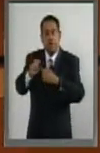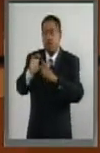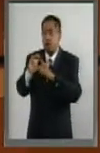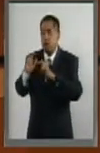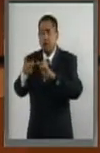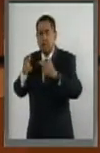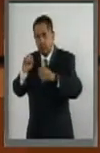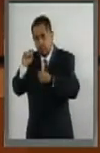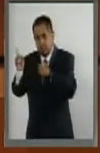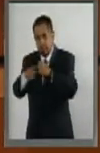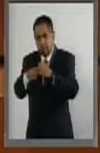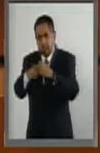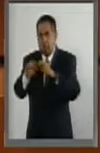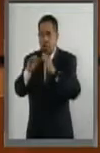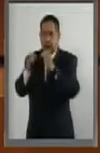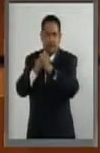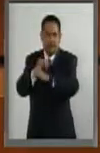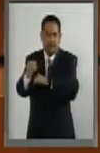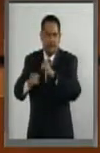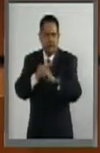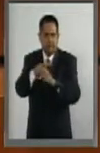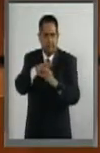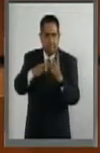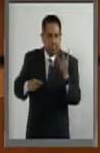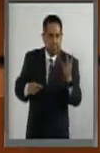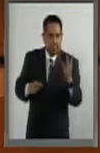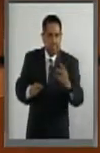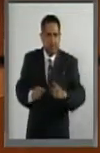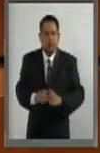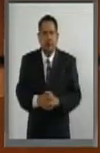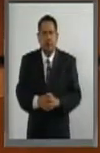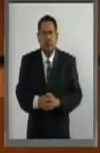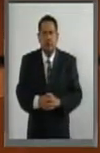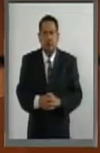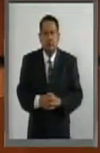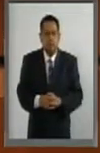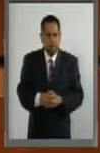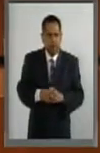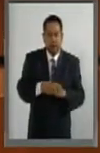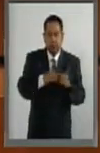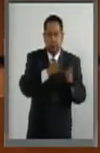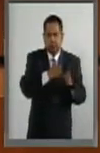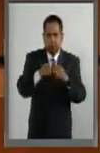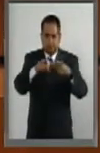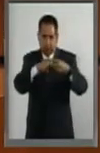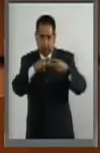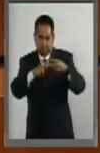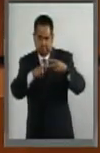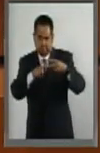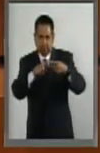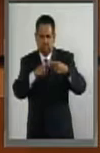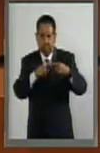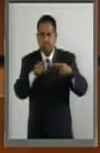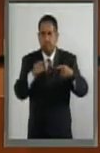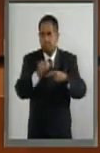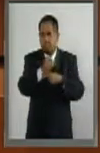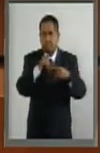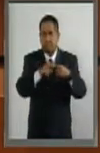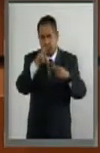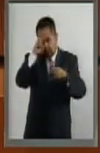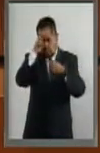Relaciones Exteriores Organismos Internacionales. En los primeros dos bloques son nombramientos estrictamente